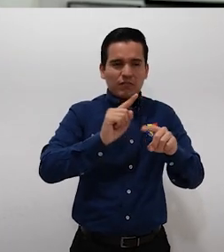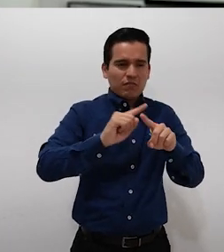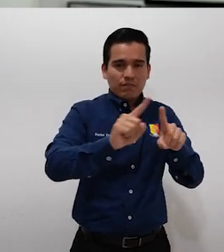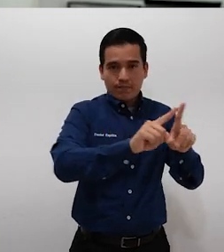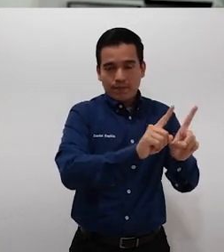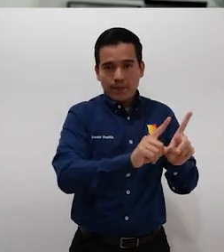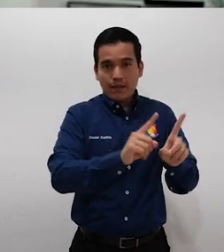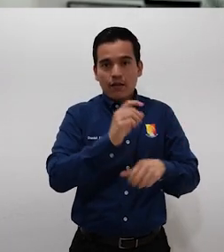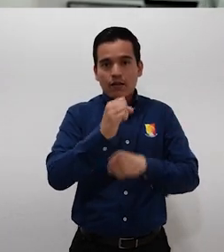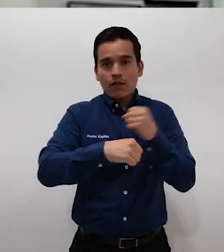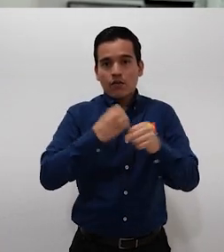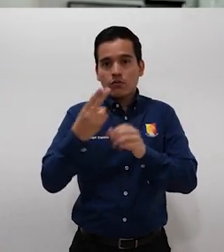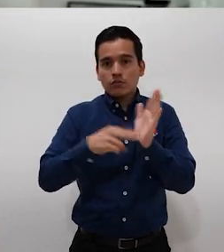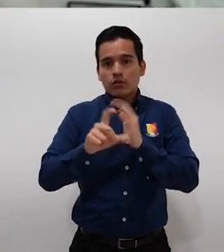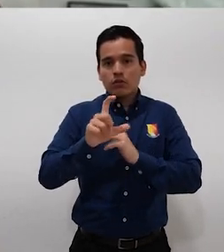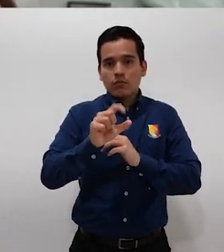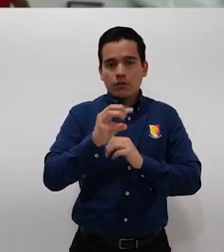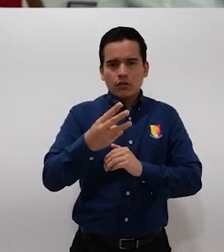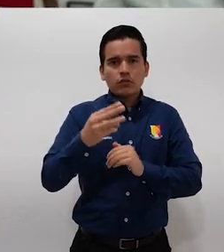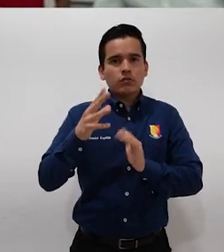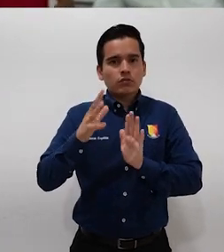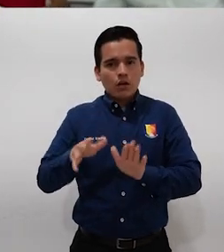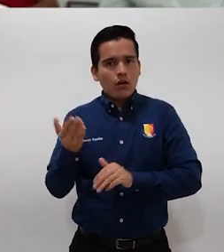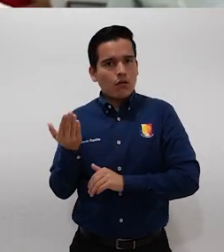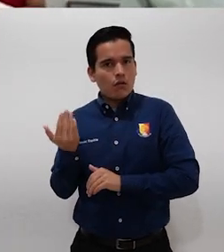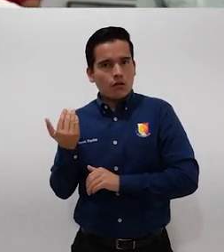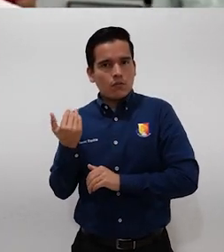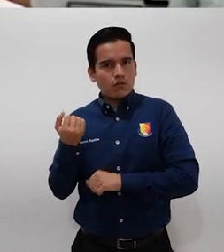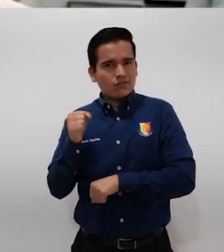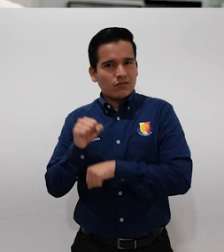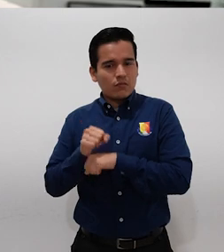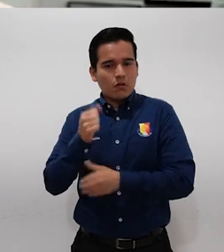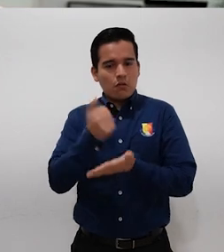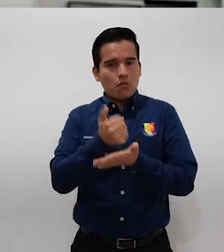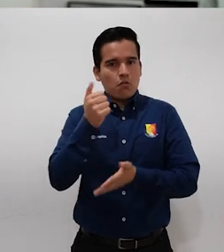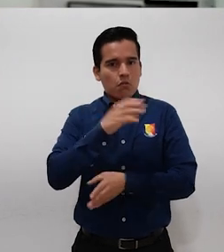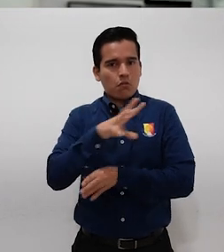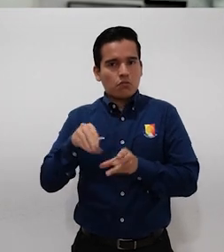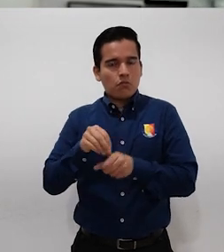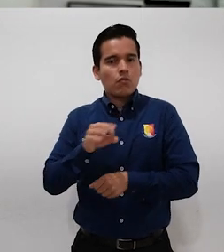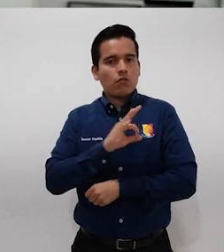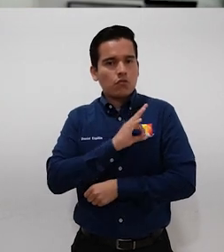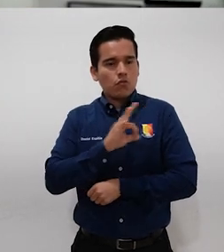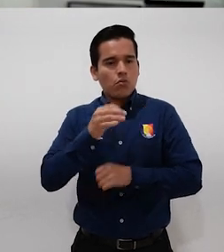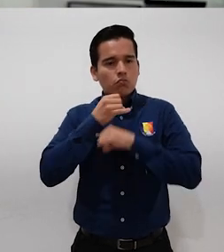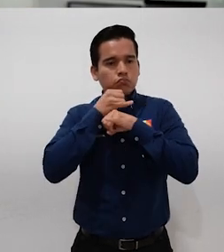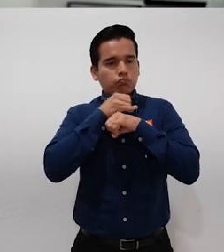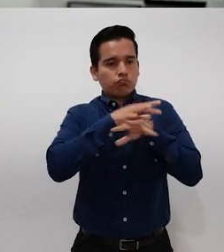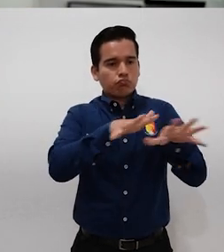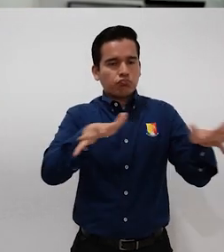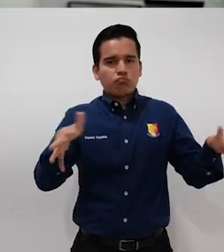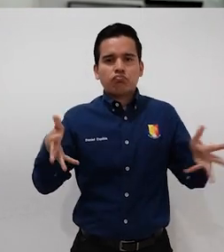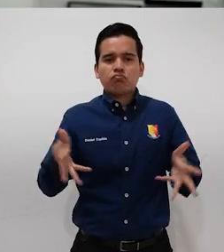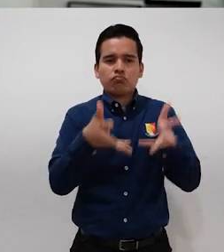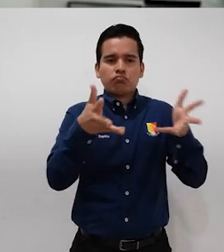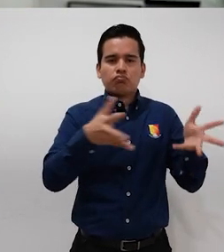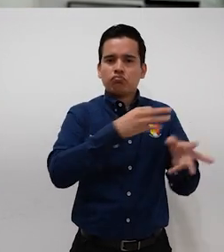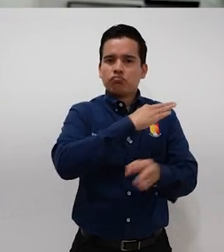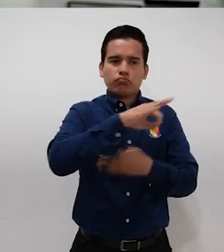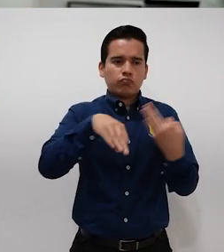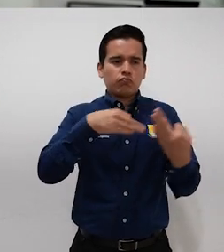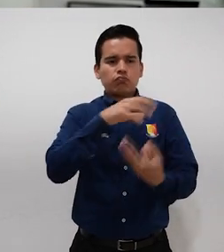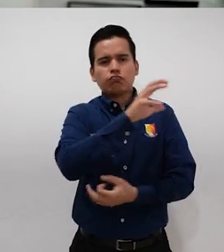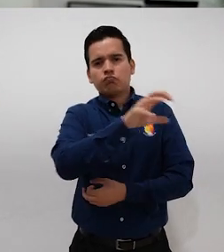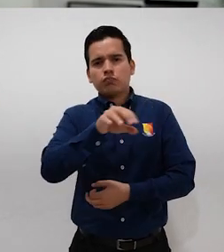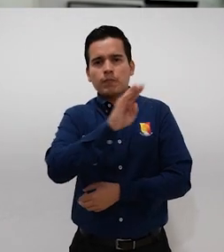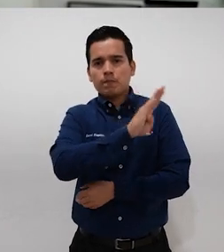Ya se nos aprobaron los lineamientos esta semana pasada y ya estamos en condiciones de difundirlos, de promoverlos en toda la entidad,